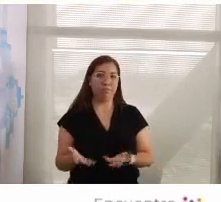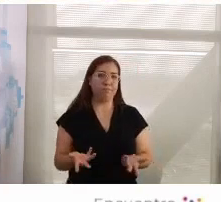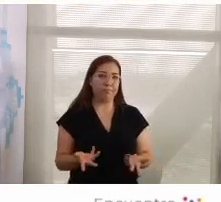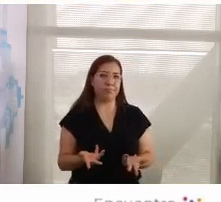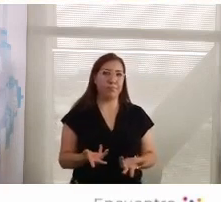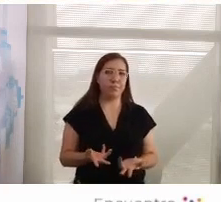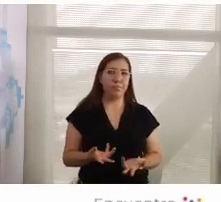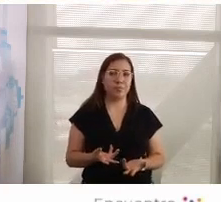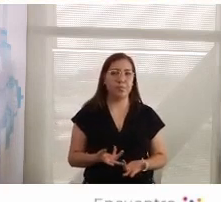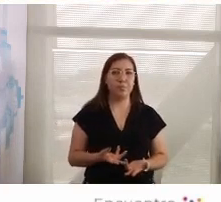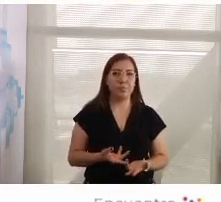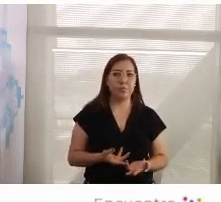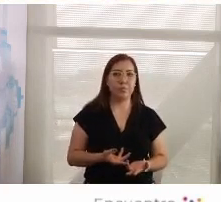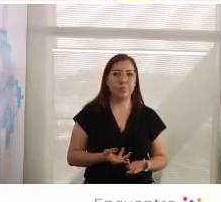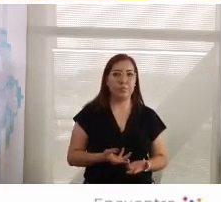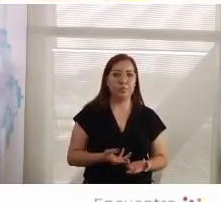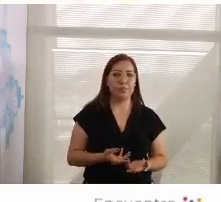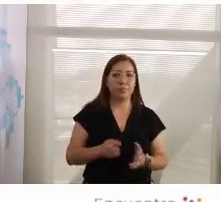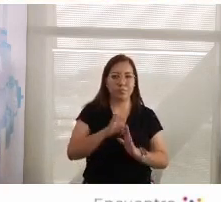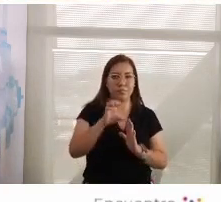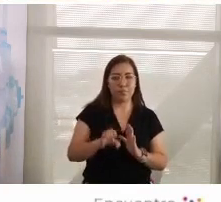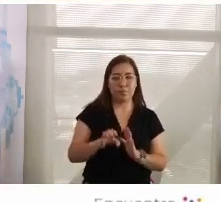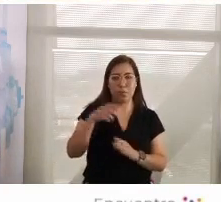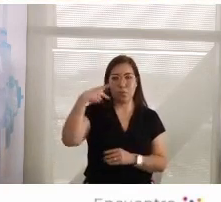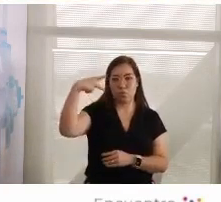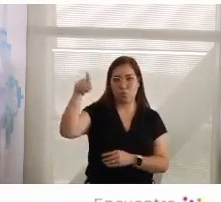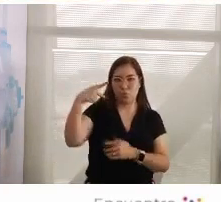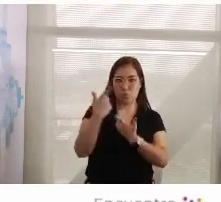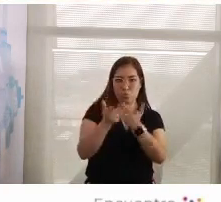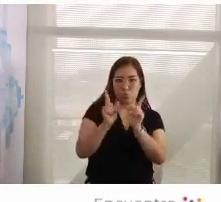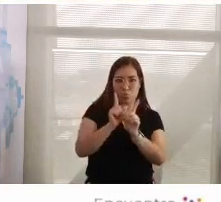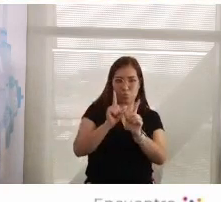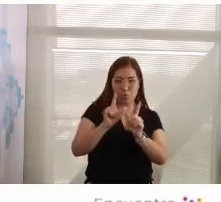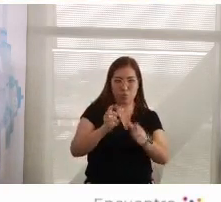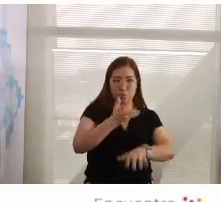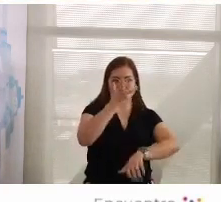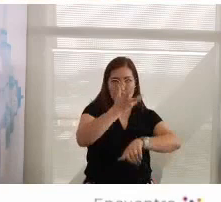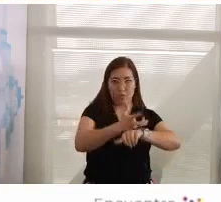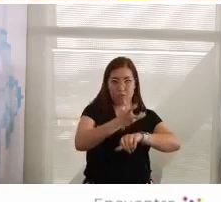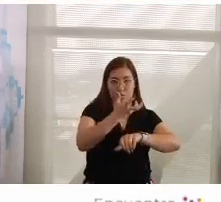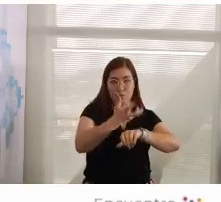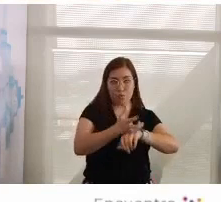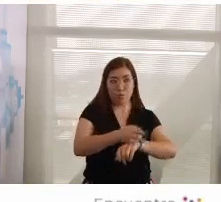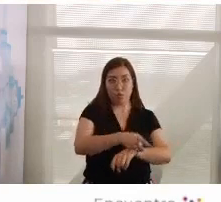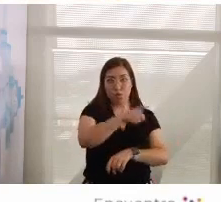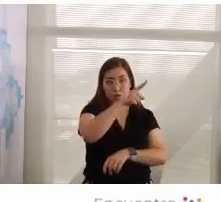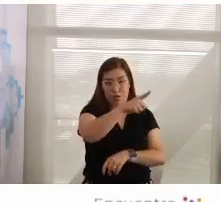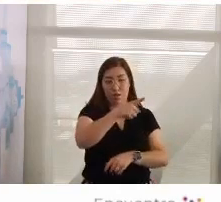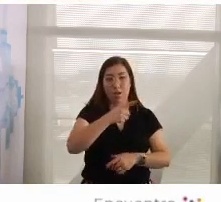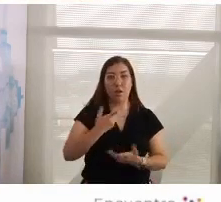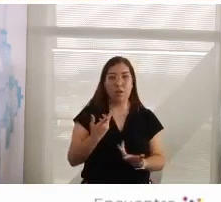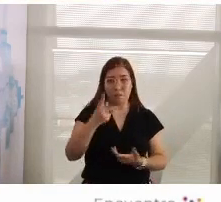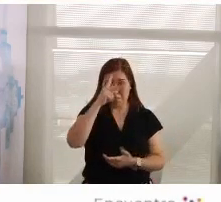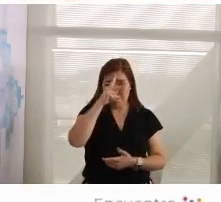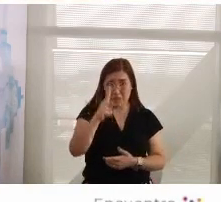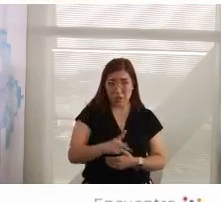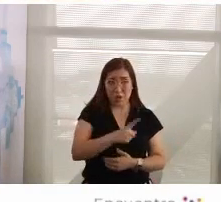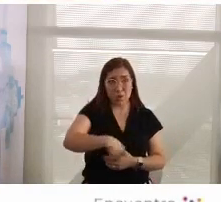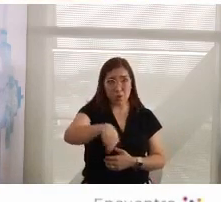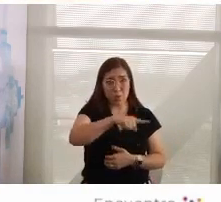republicano en Norteamérica es el ejemplo paradigmático. Ganaron los peores,